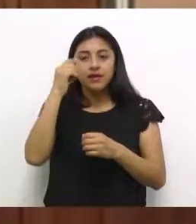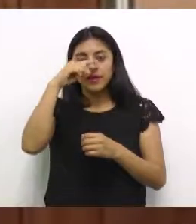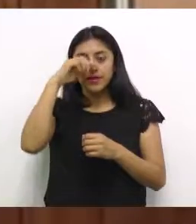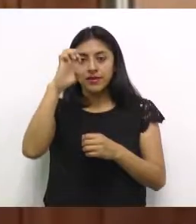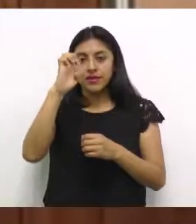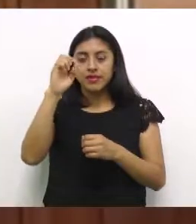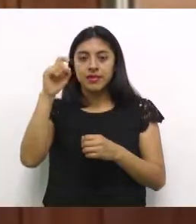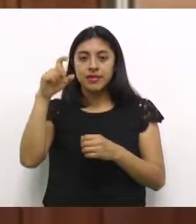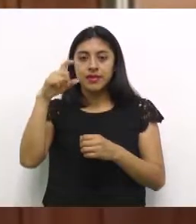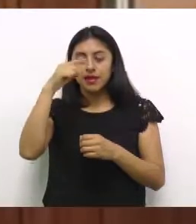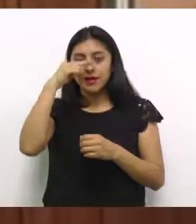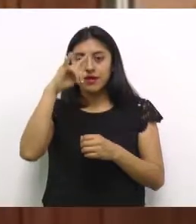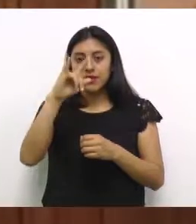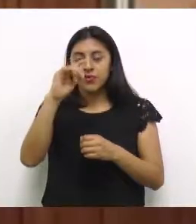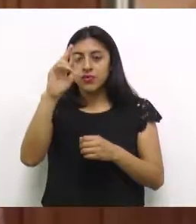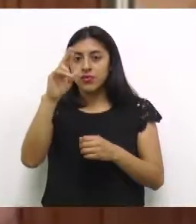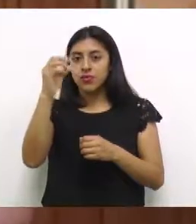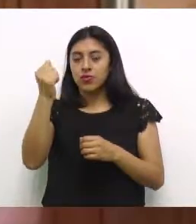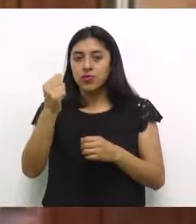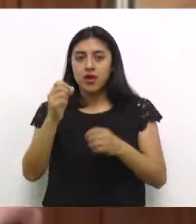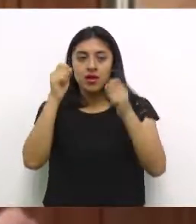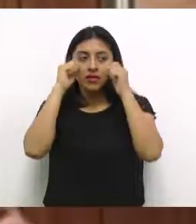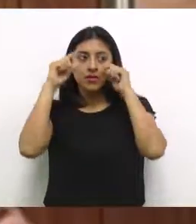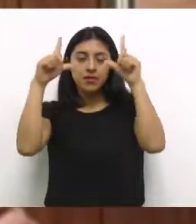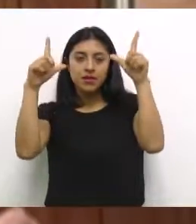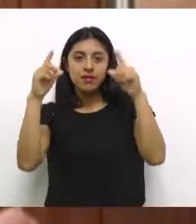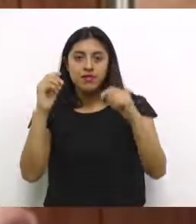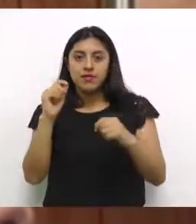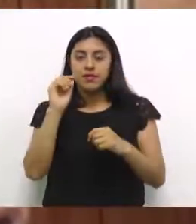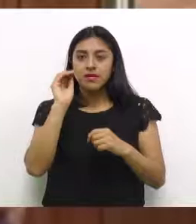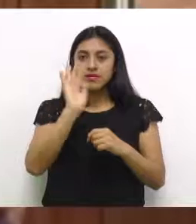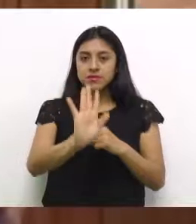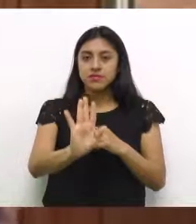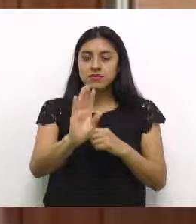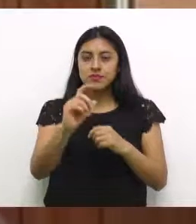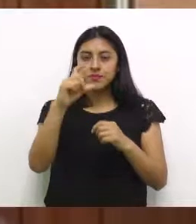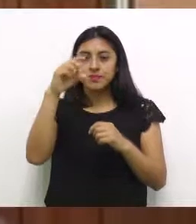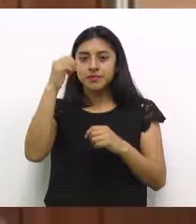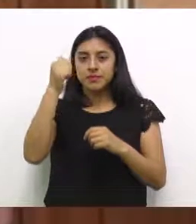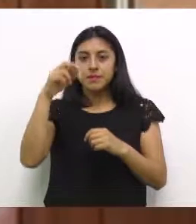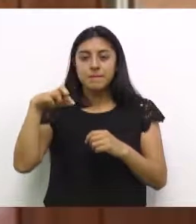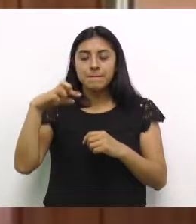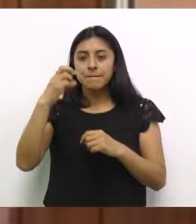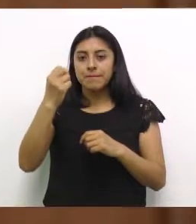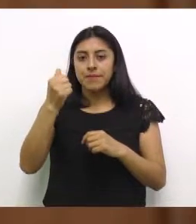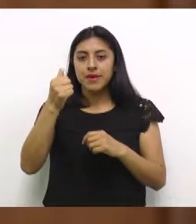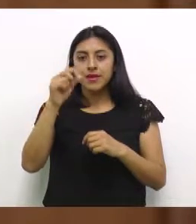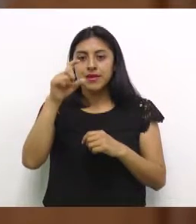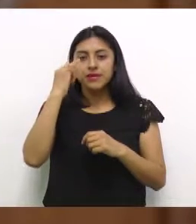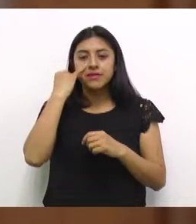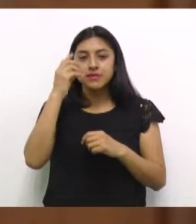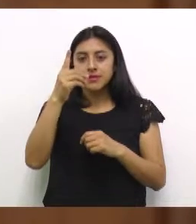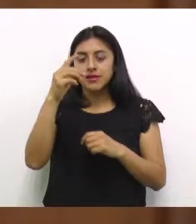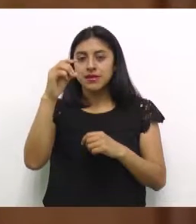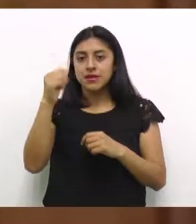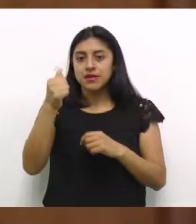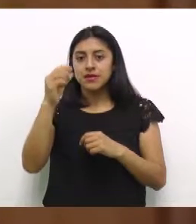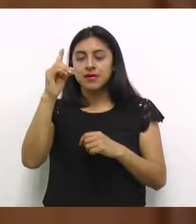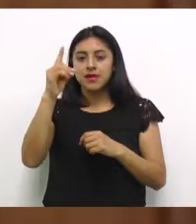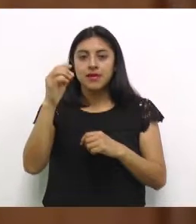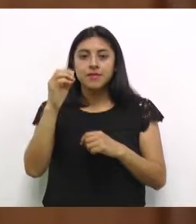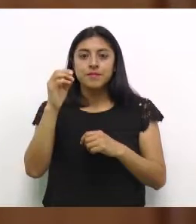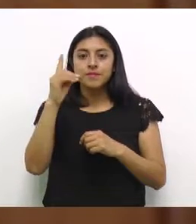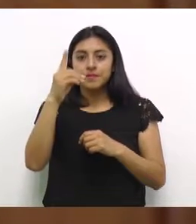Algo que destacaban quienes lo conocieron era su capacidad de gestión y vocación por la enseñanza, pues siempre